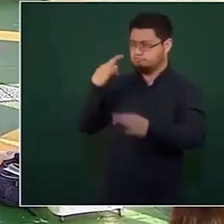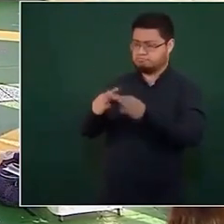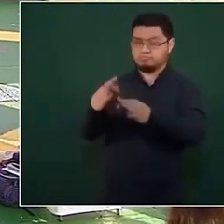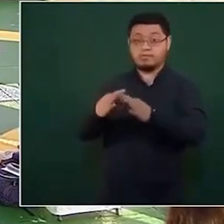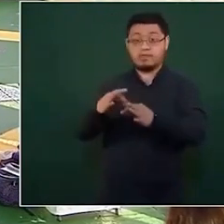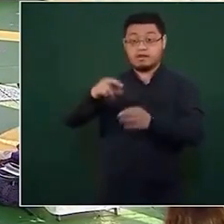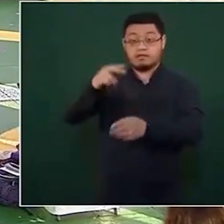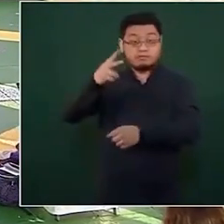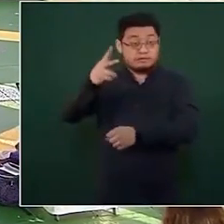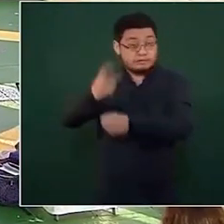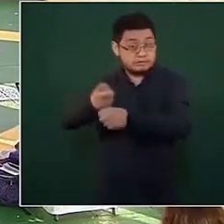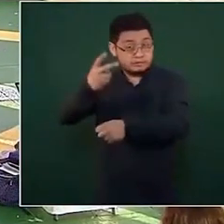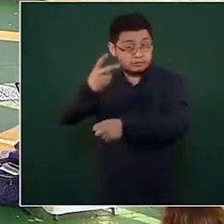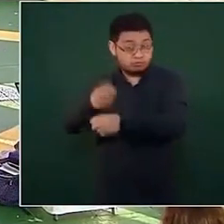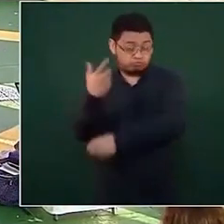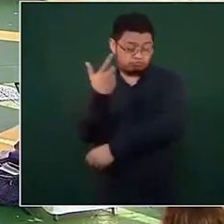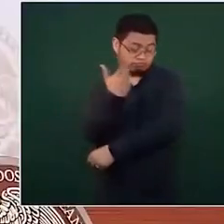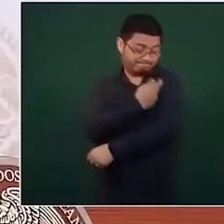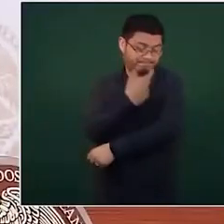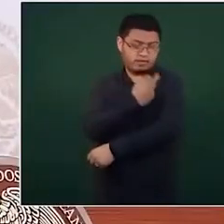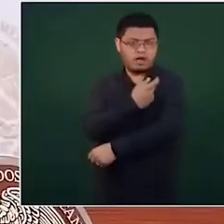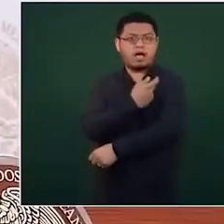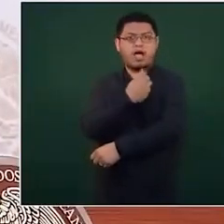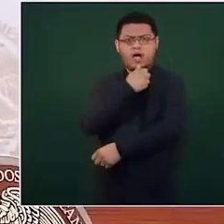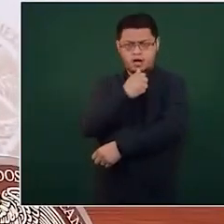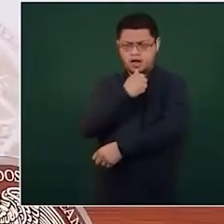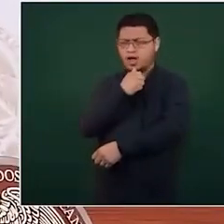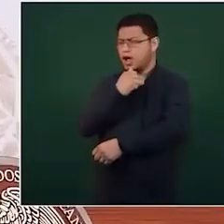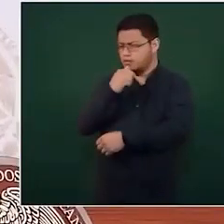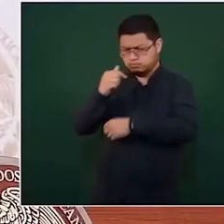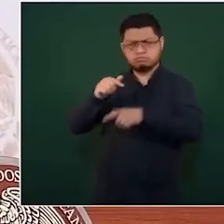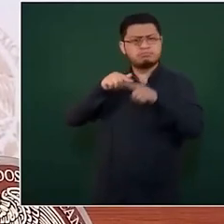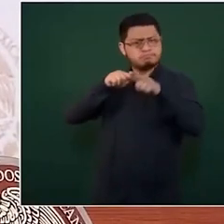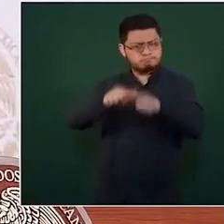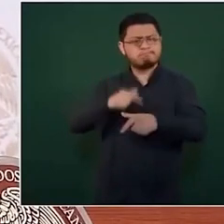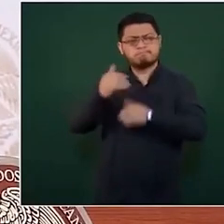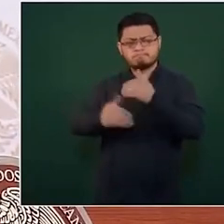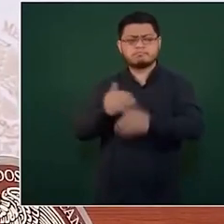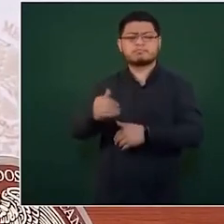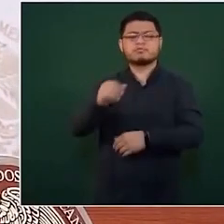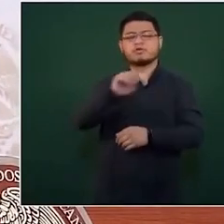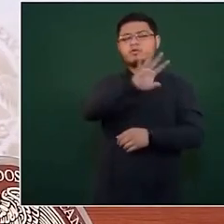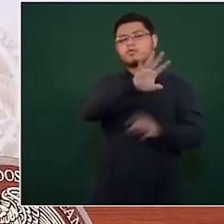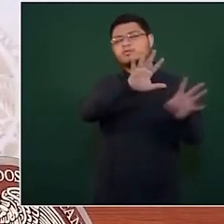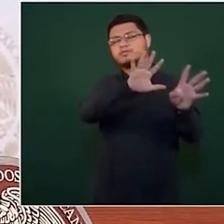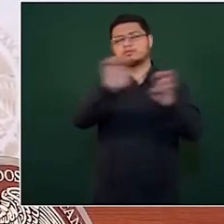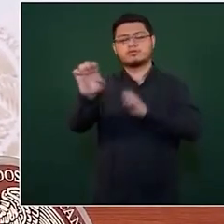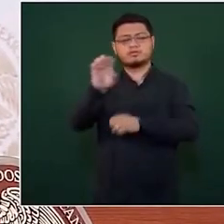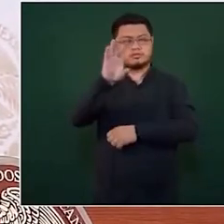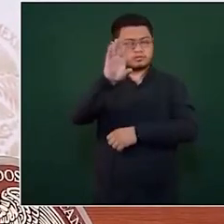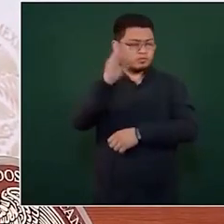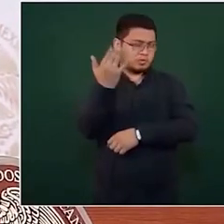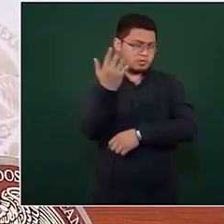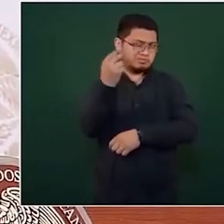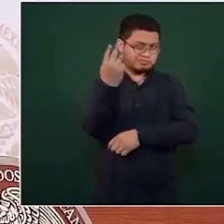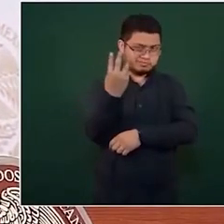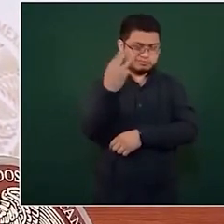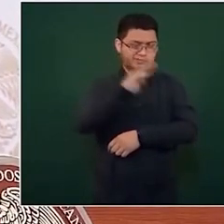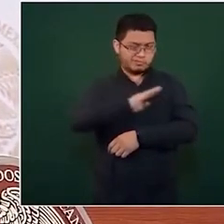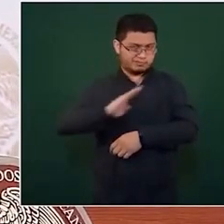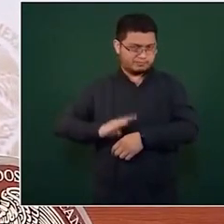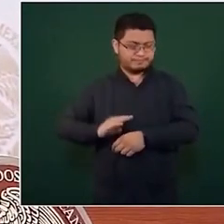dosis en este momento están en operación o programados 953 municipios en 22 entidades federativas